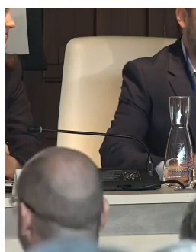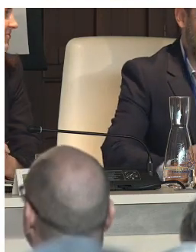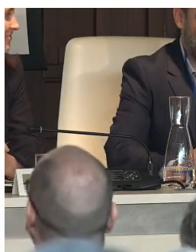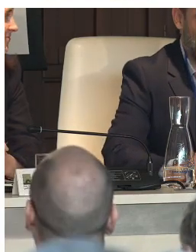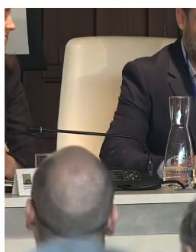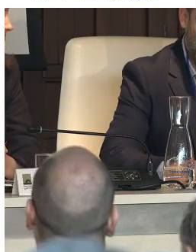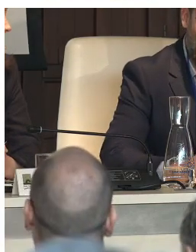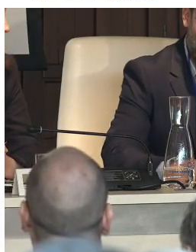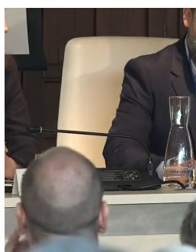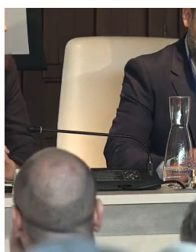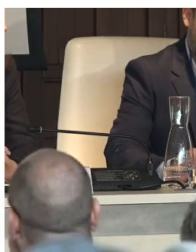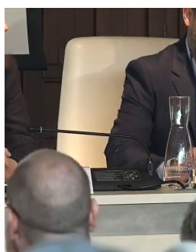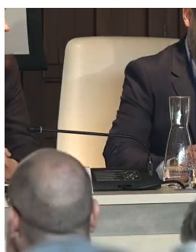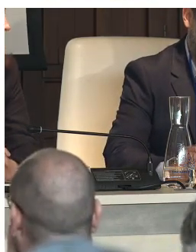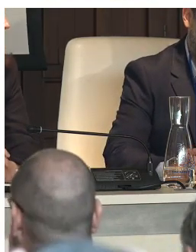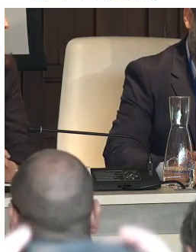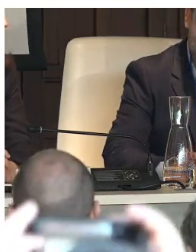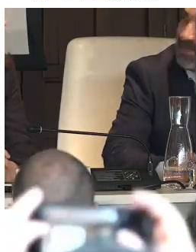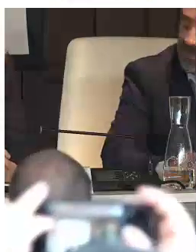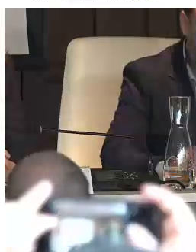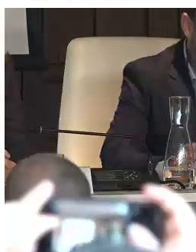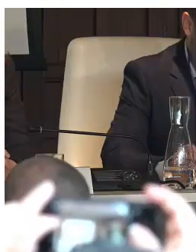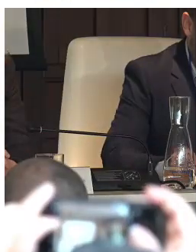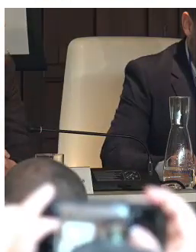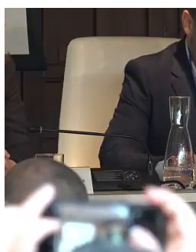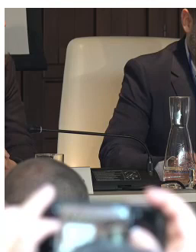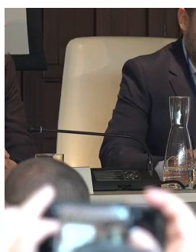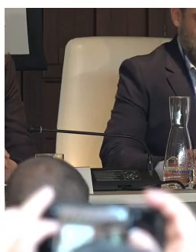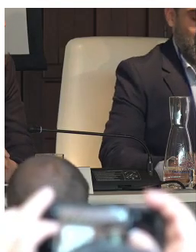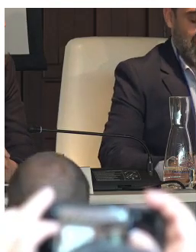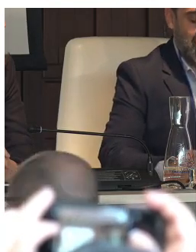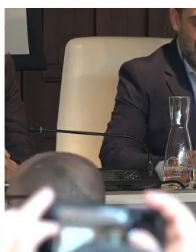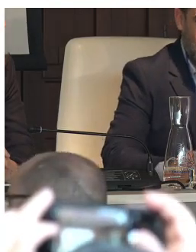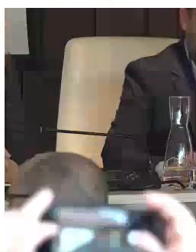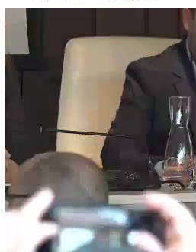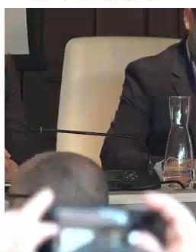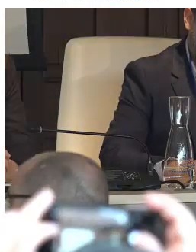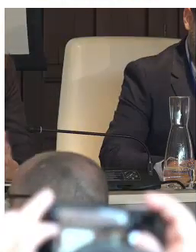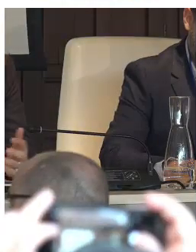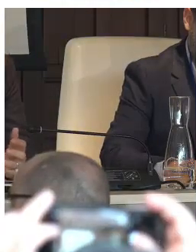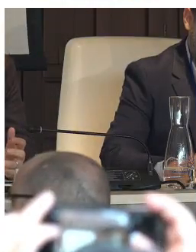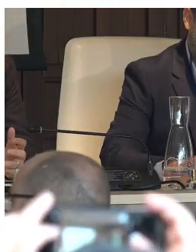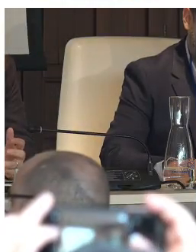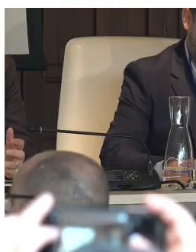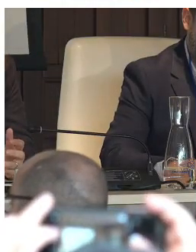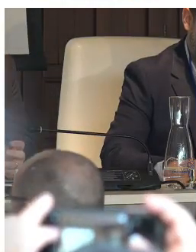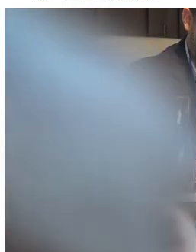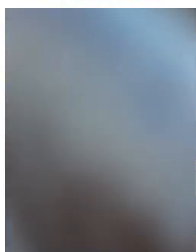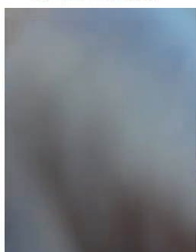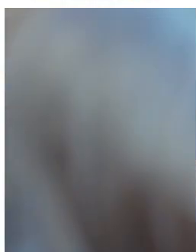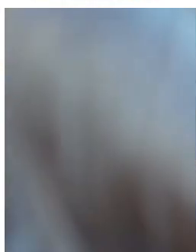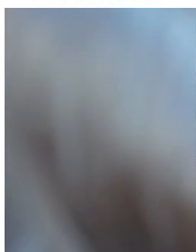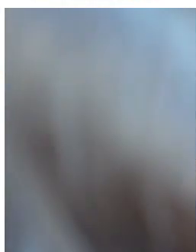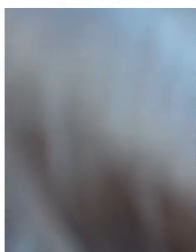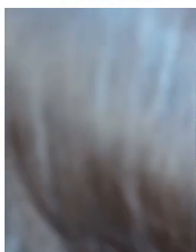buenos días. Alcalde de Córdoba, querido José María, subdirectora de Protección de Patrimonio Histórico del Ministerio de Cultura,